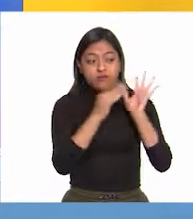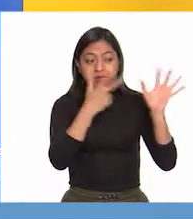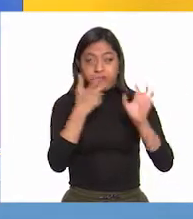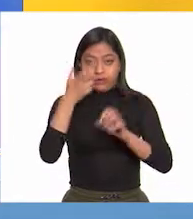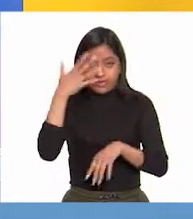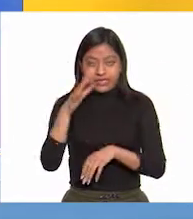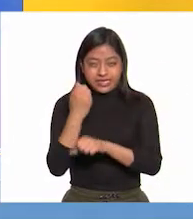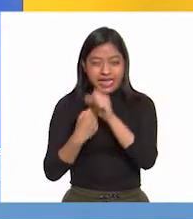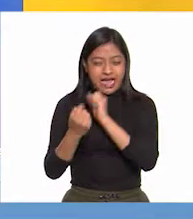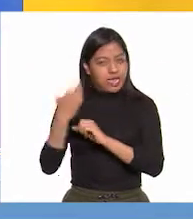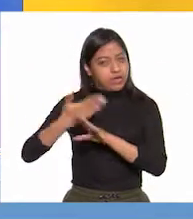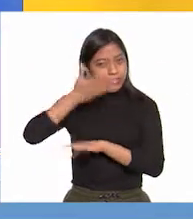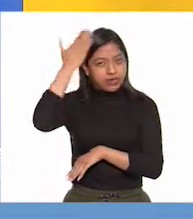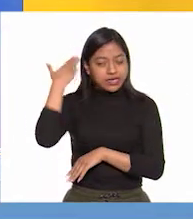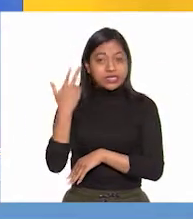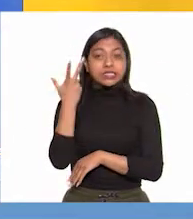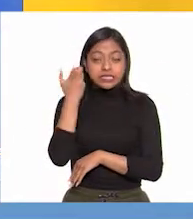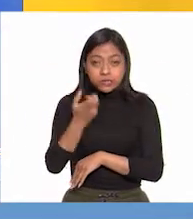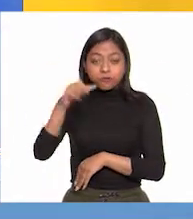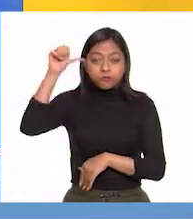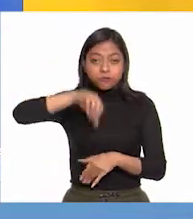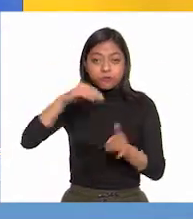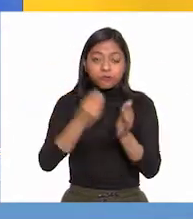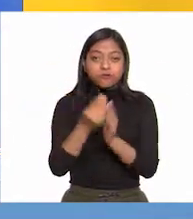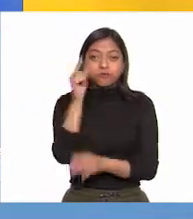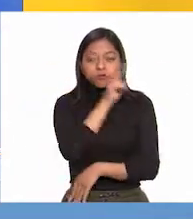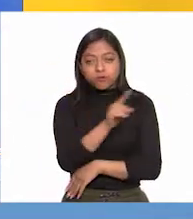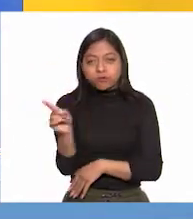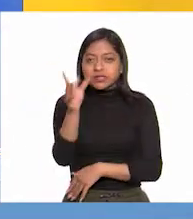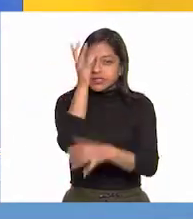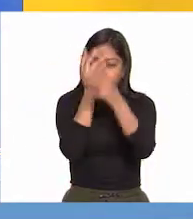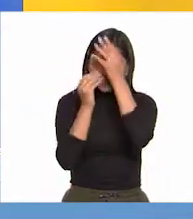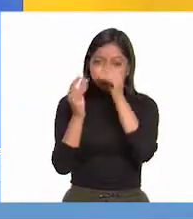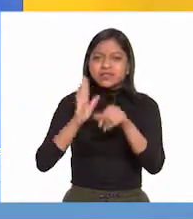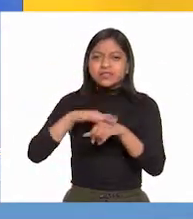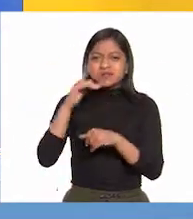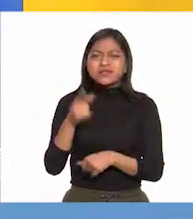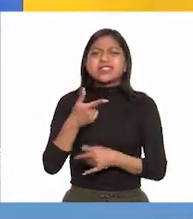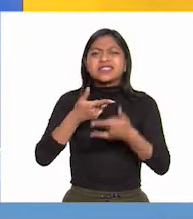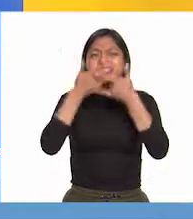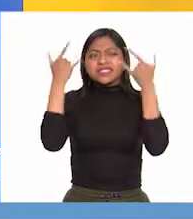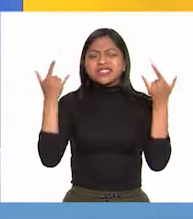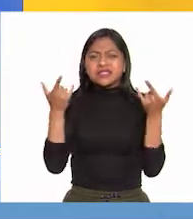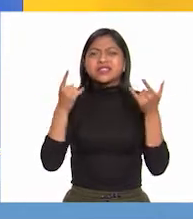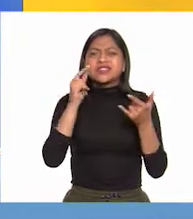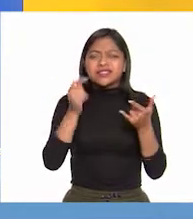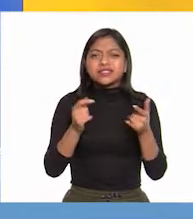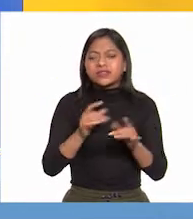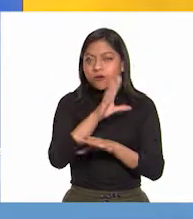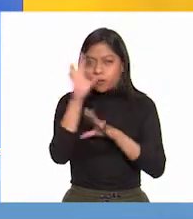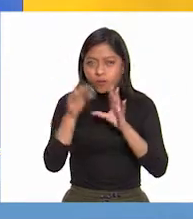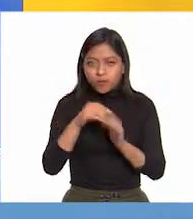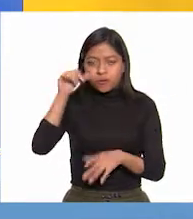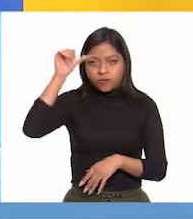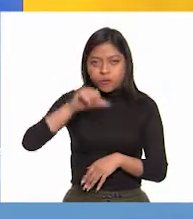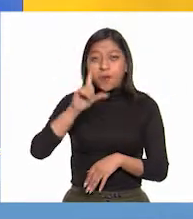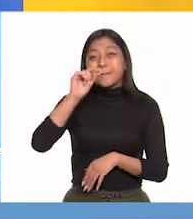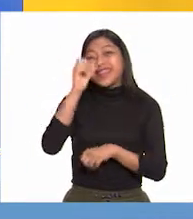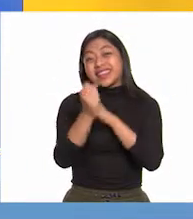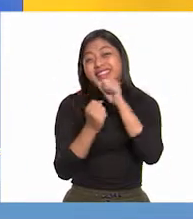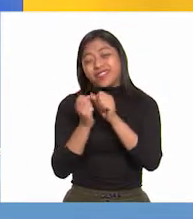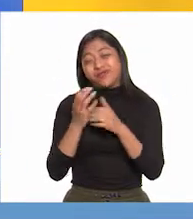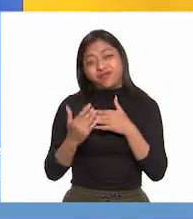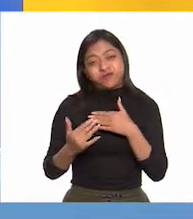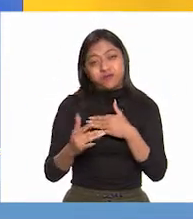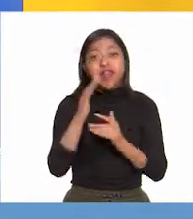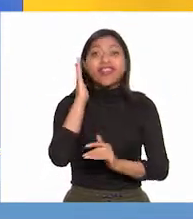Por eso, en esta clase veremos un panorama general del periodo que duró más de dos décadas, para que, en